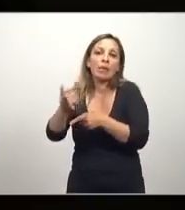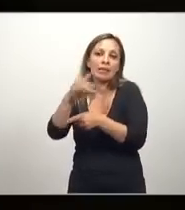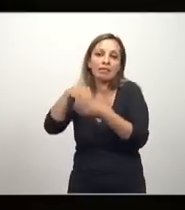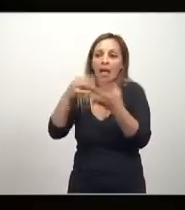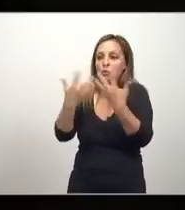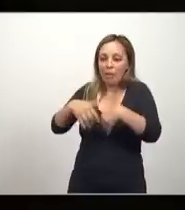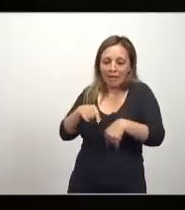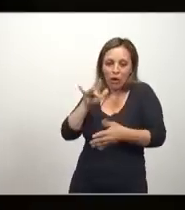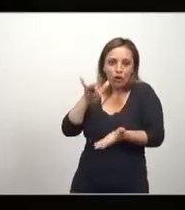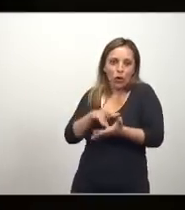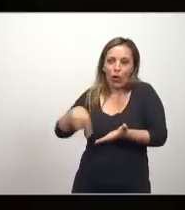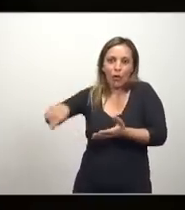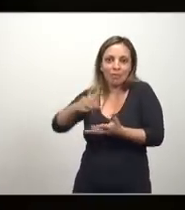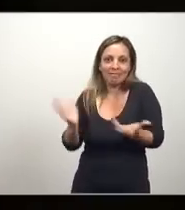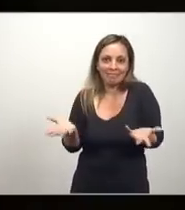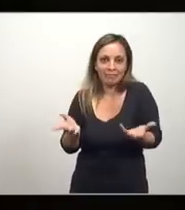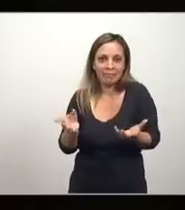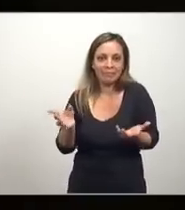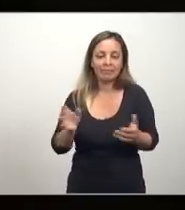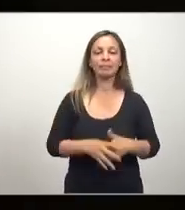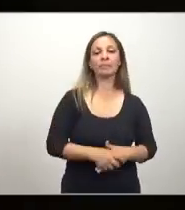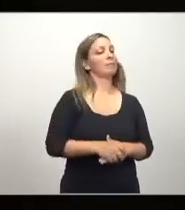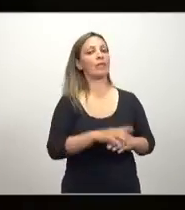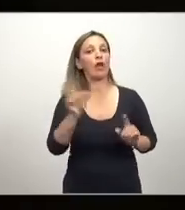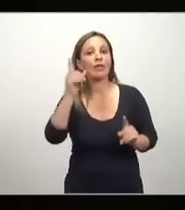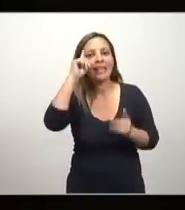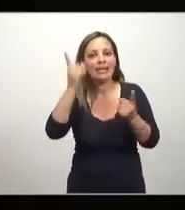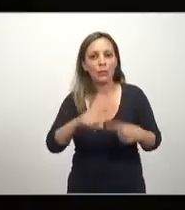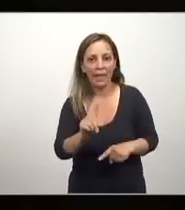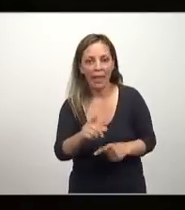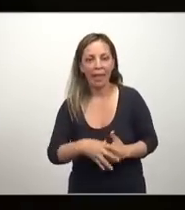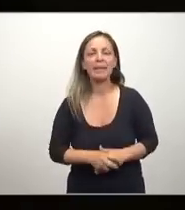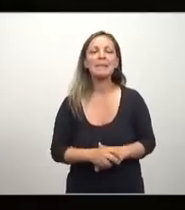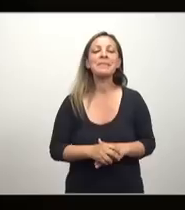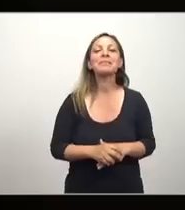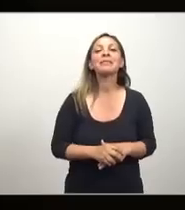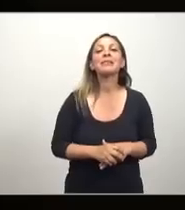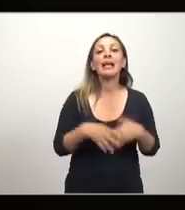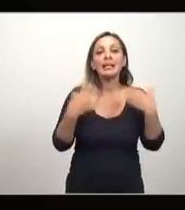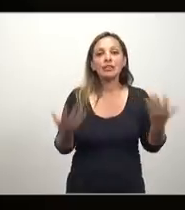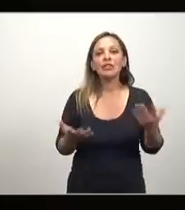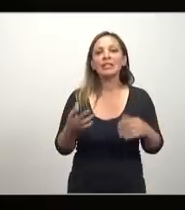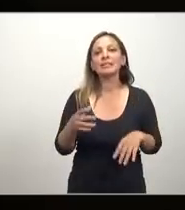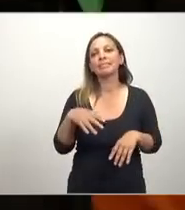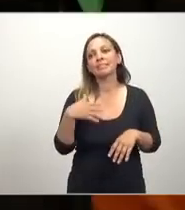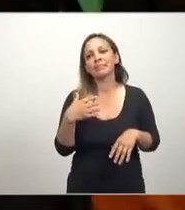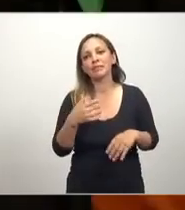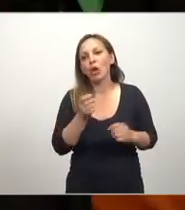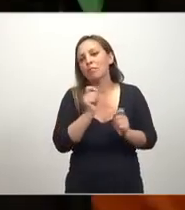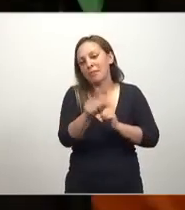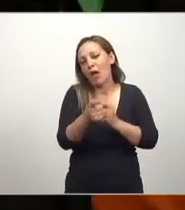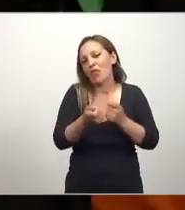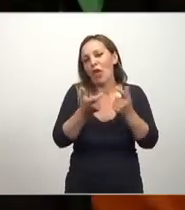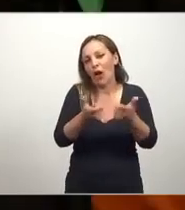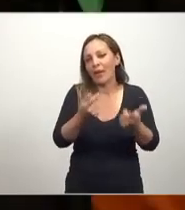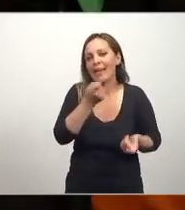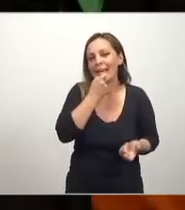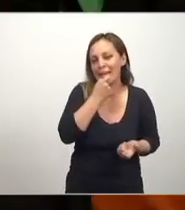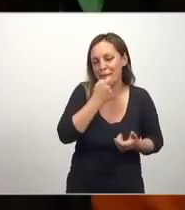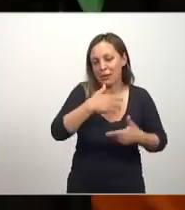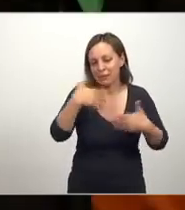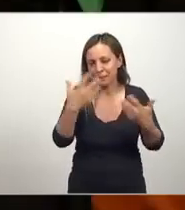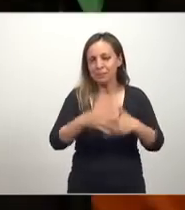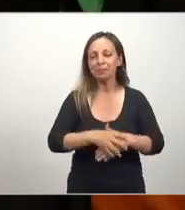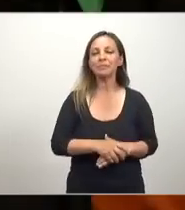derechos de estudiantes, qué sé yo. Y no sé tampoco si existe Federación de Estudiantes. En todo caso, es un ejemplo. En todo